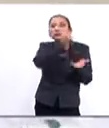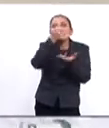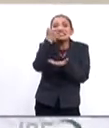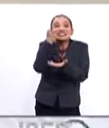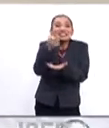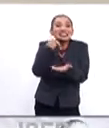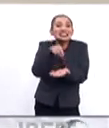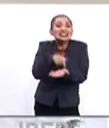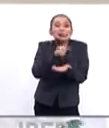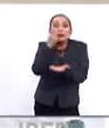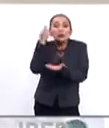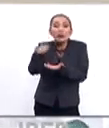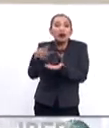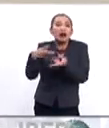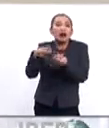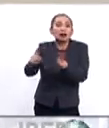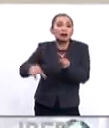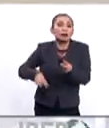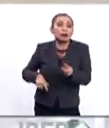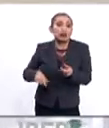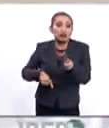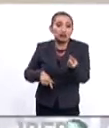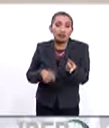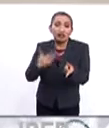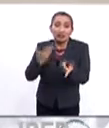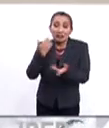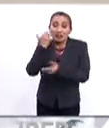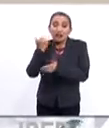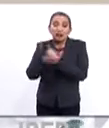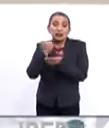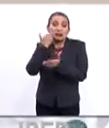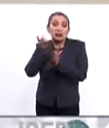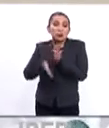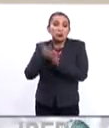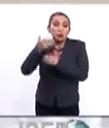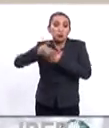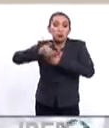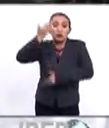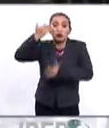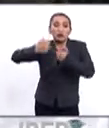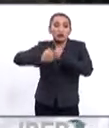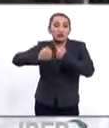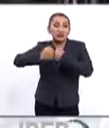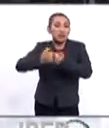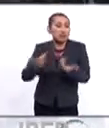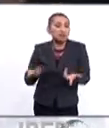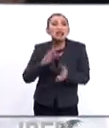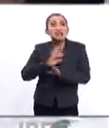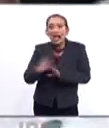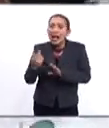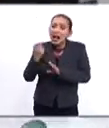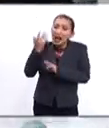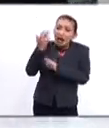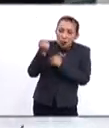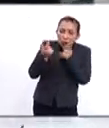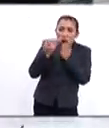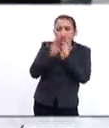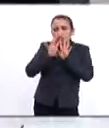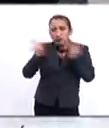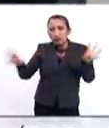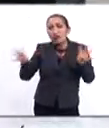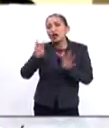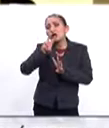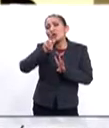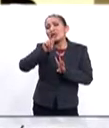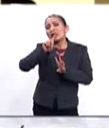de este muro que se pretende construir entre México y Estados Unidos, que ya está parcialmente construido. Desde la época de